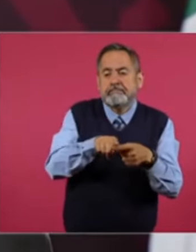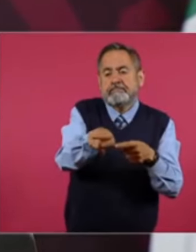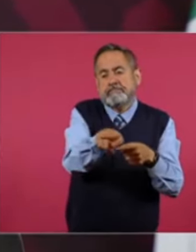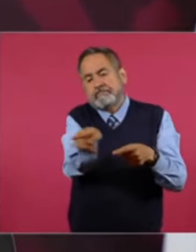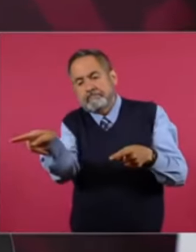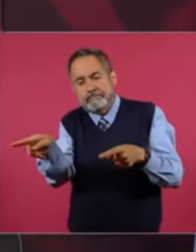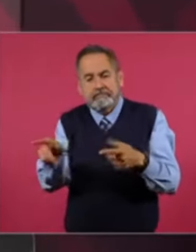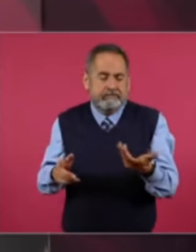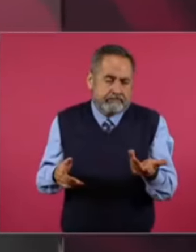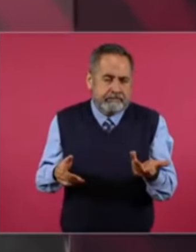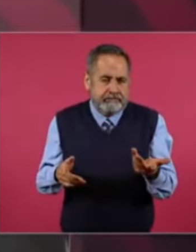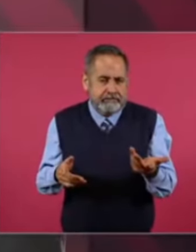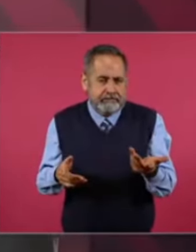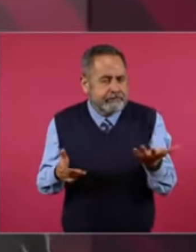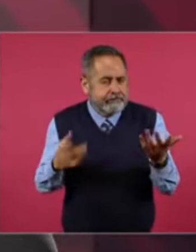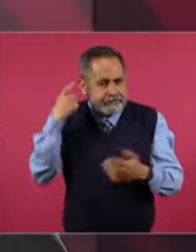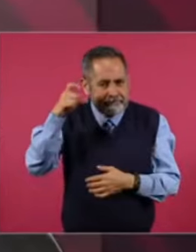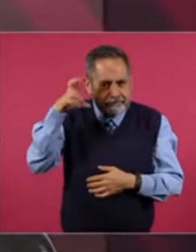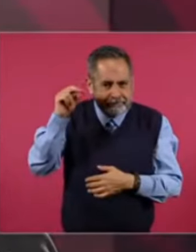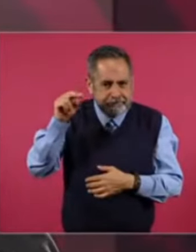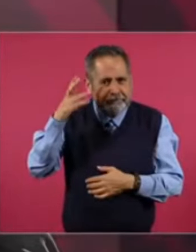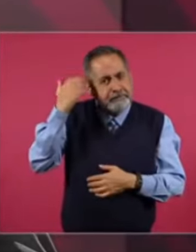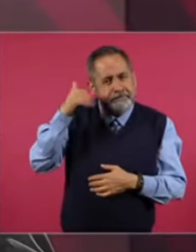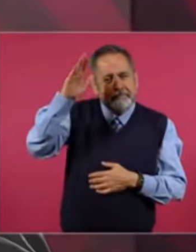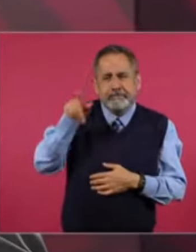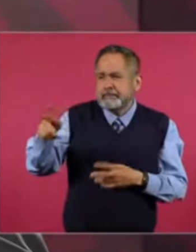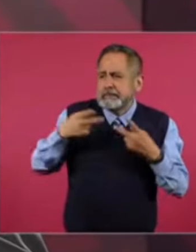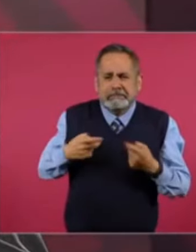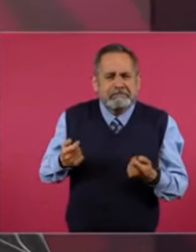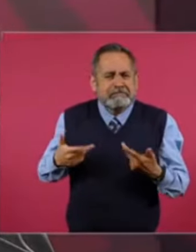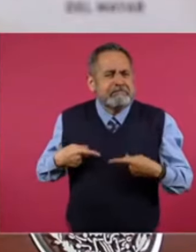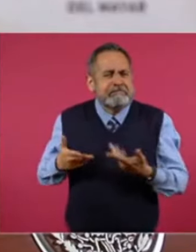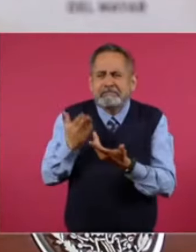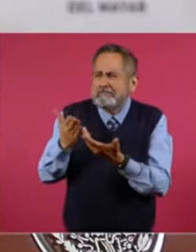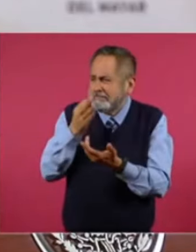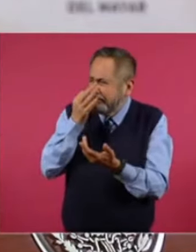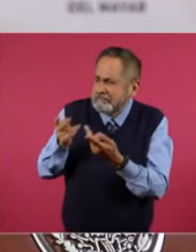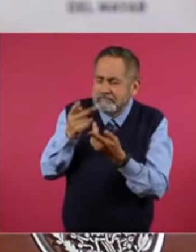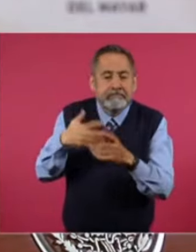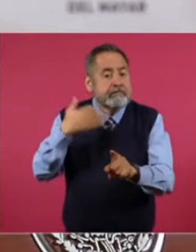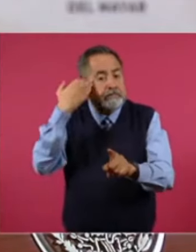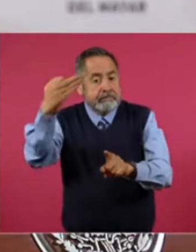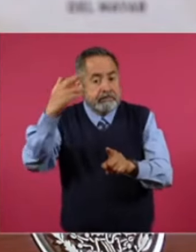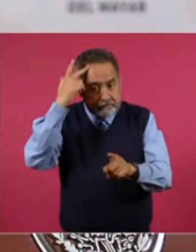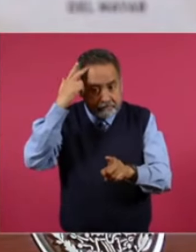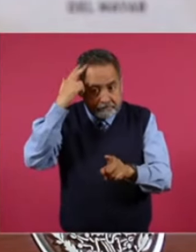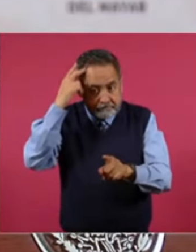Cuando. Quintana Roo. Tenía muy poca población. Pero además. Durante el porfiriato.